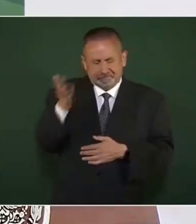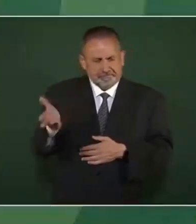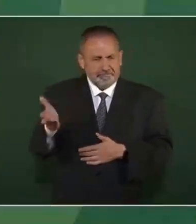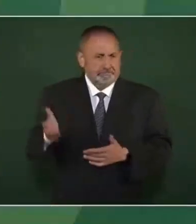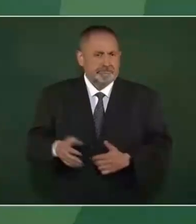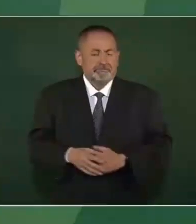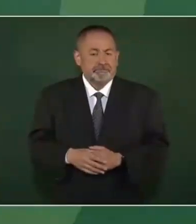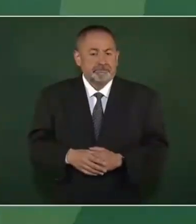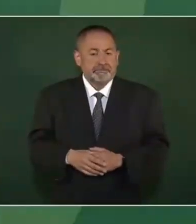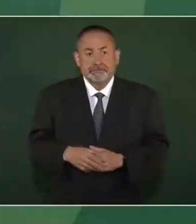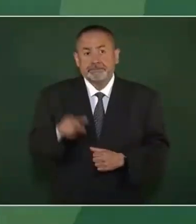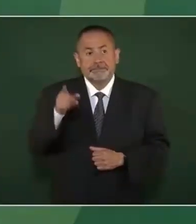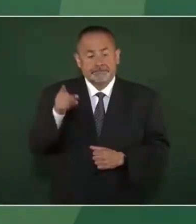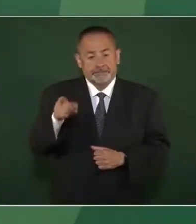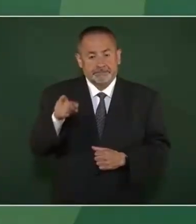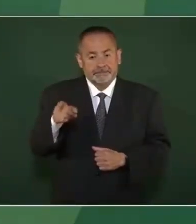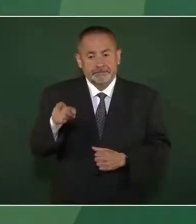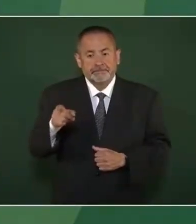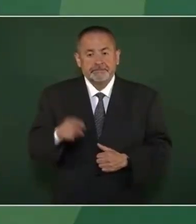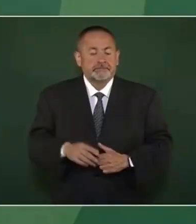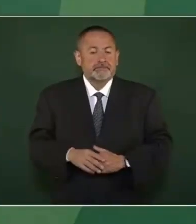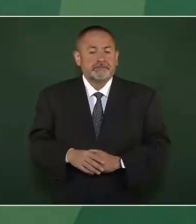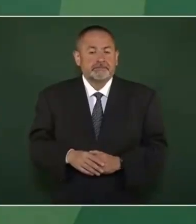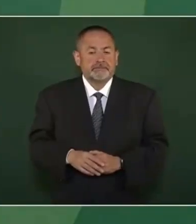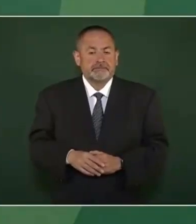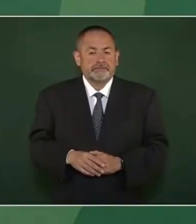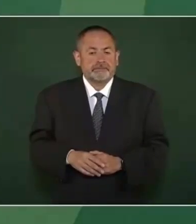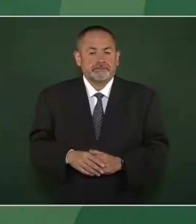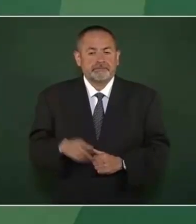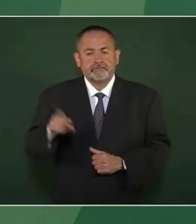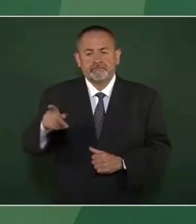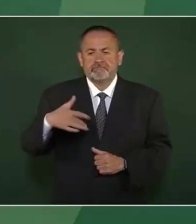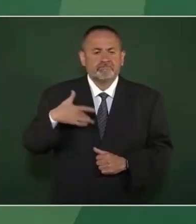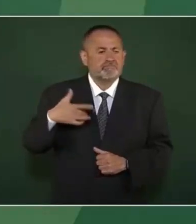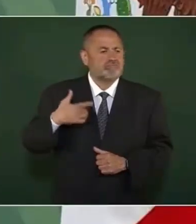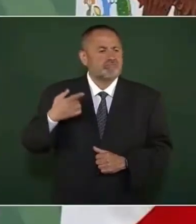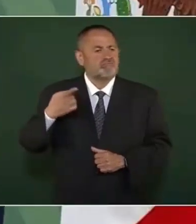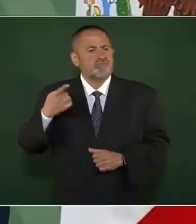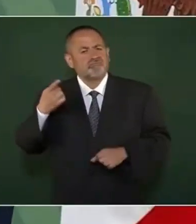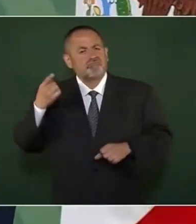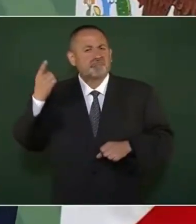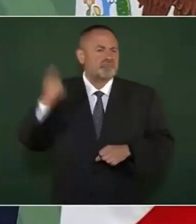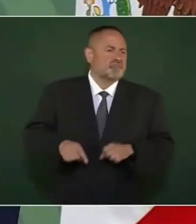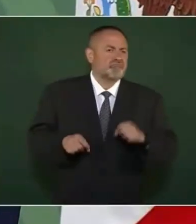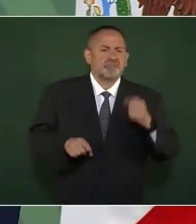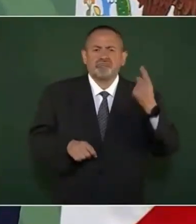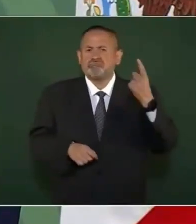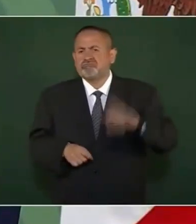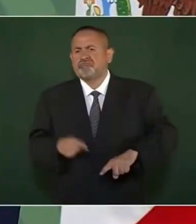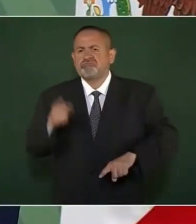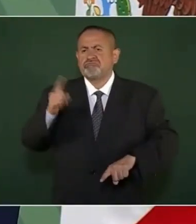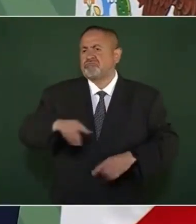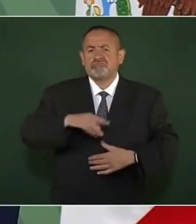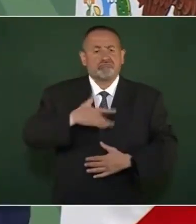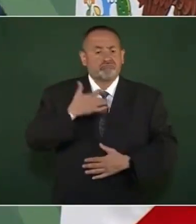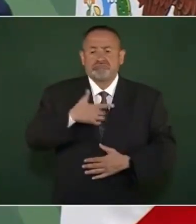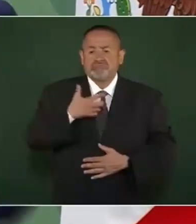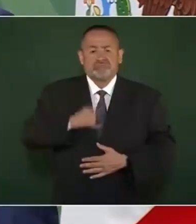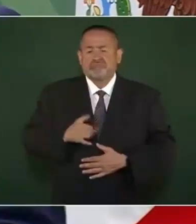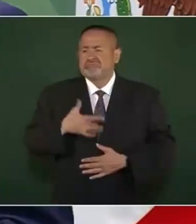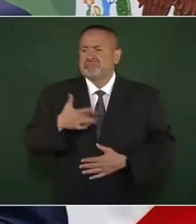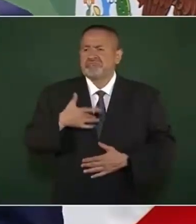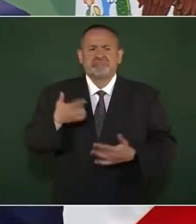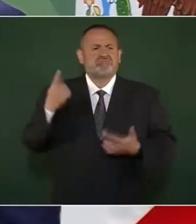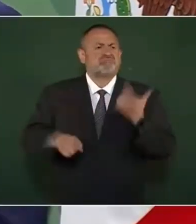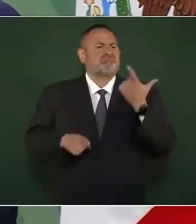Él tiene instintos autoritarios y